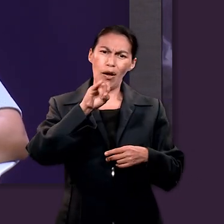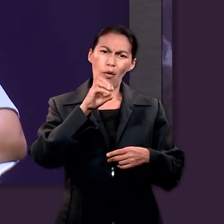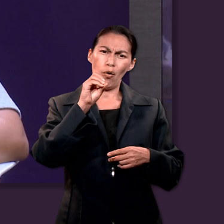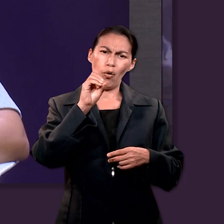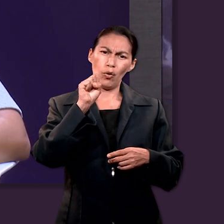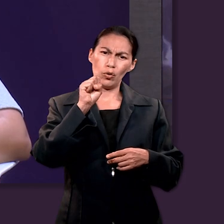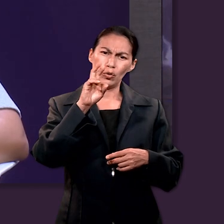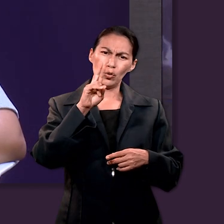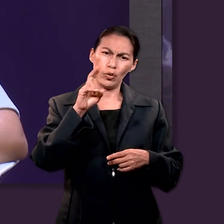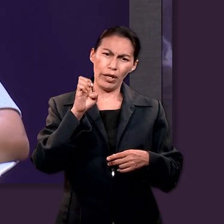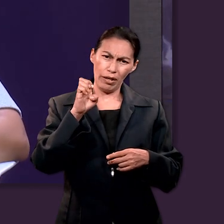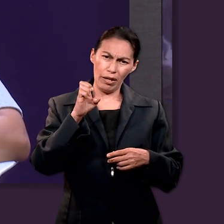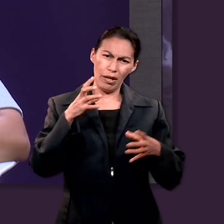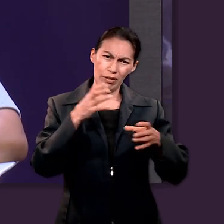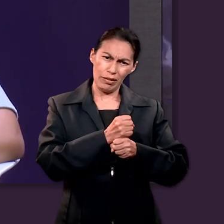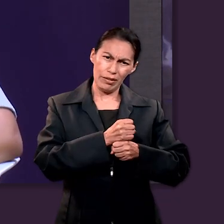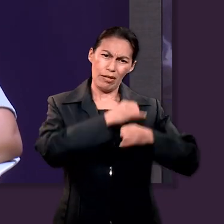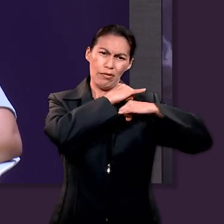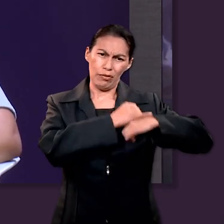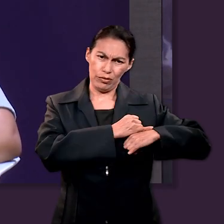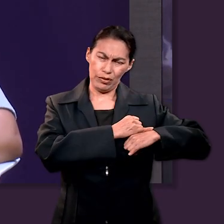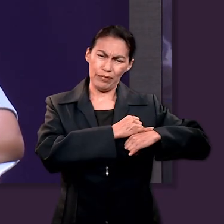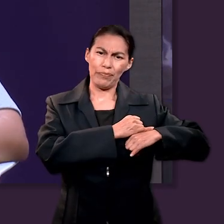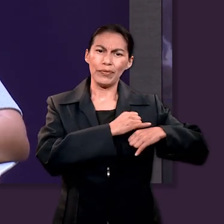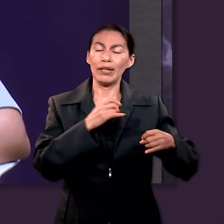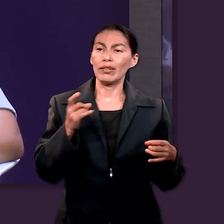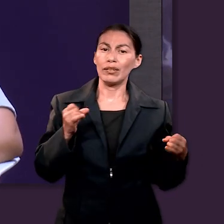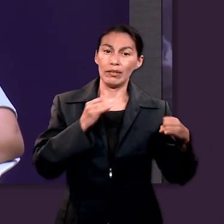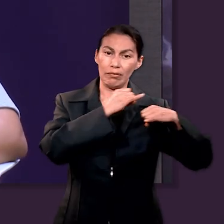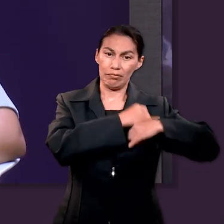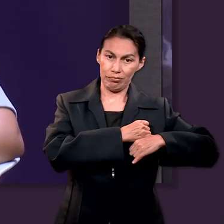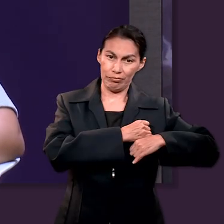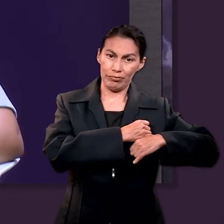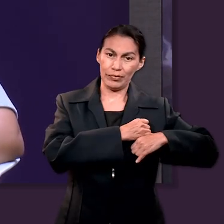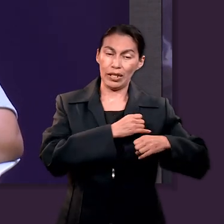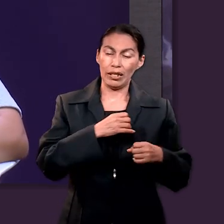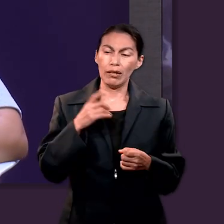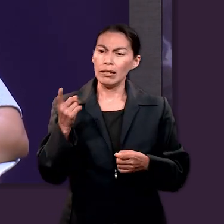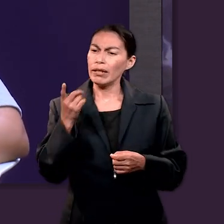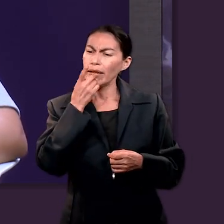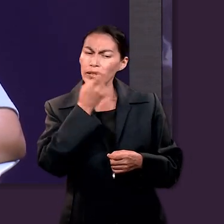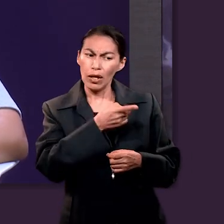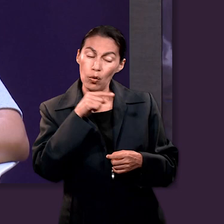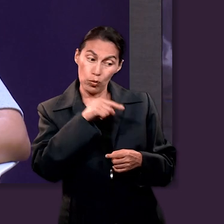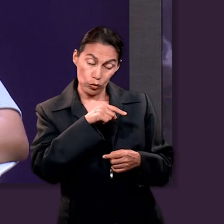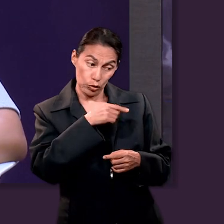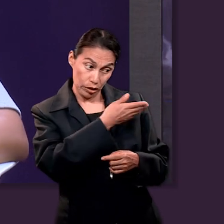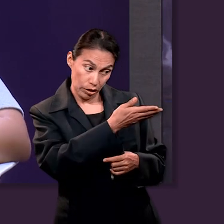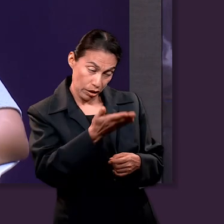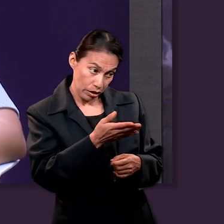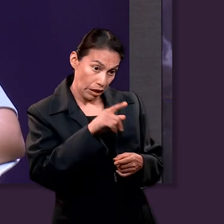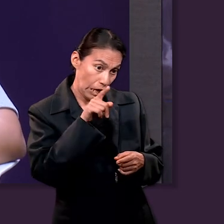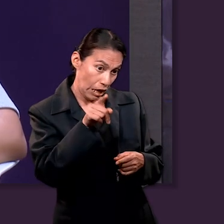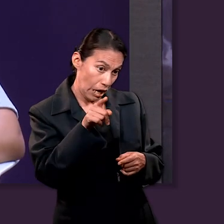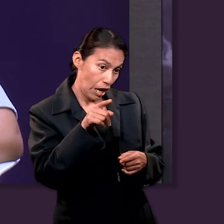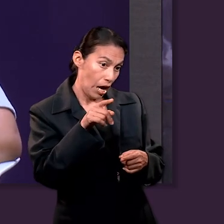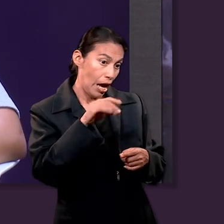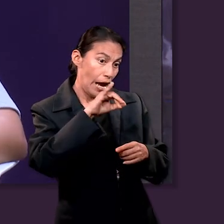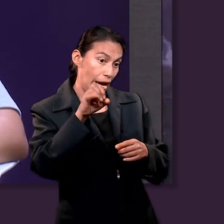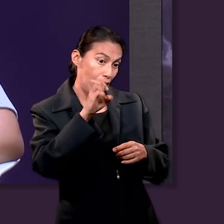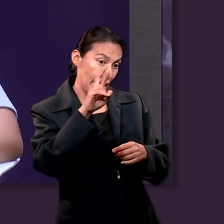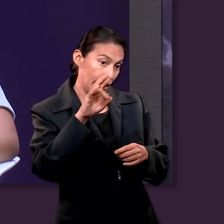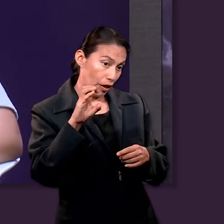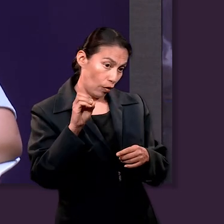dice, mira, ¿sabes qué? Tienen que ir a conquistar Jericó. Pero es interesante porque es una guerra, Una conquista.